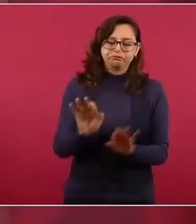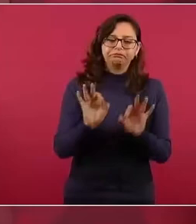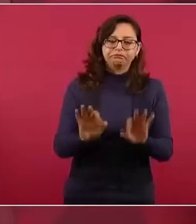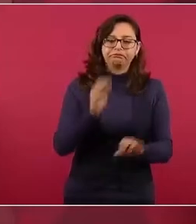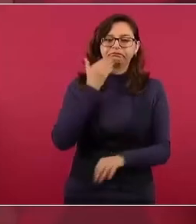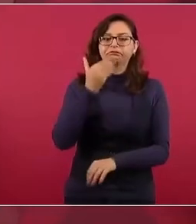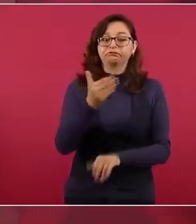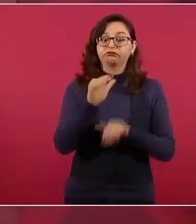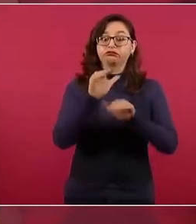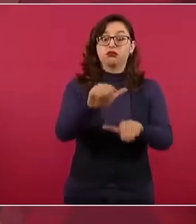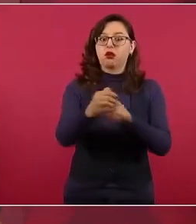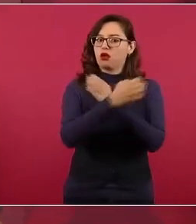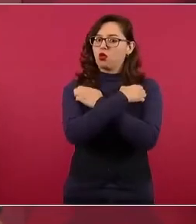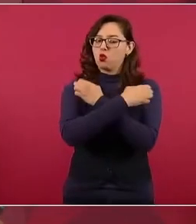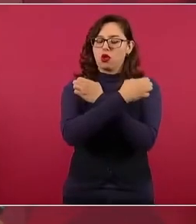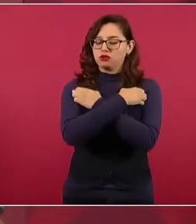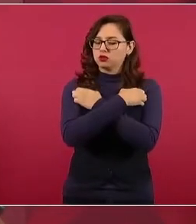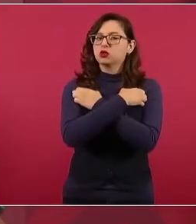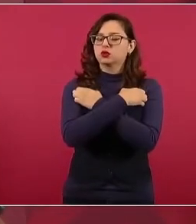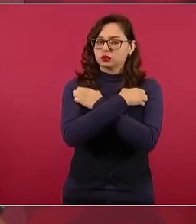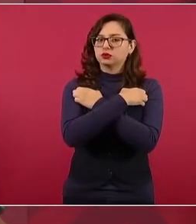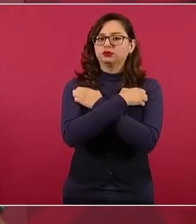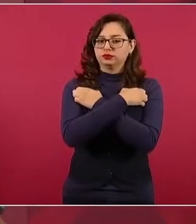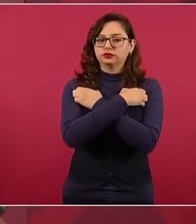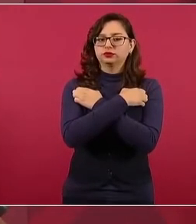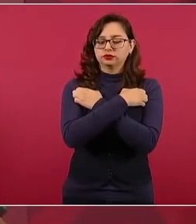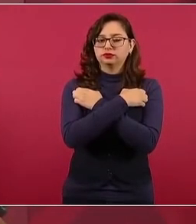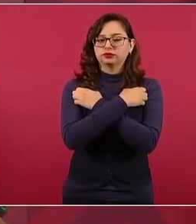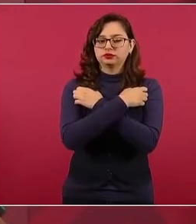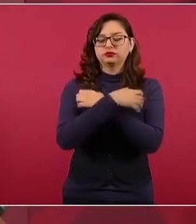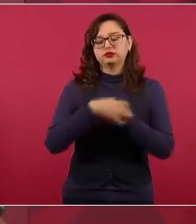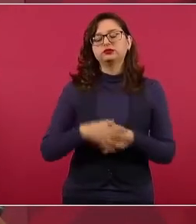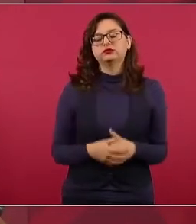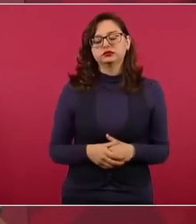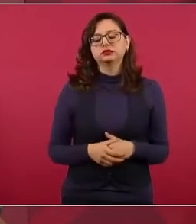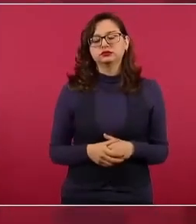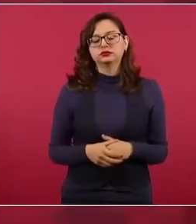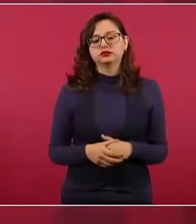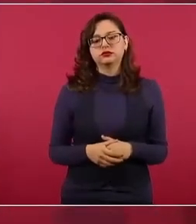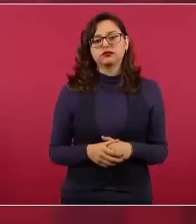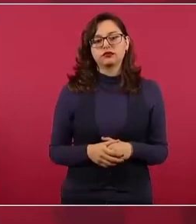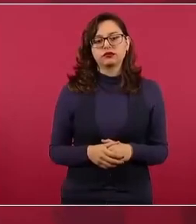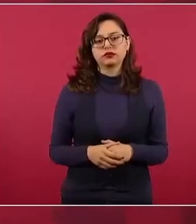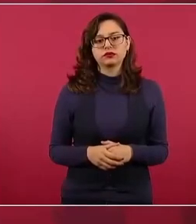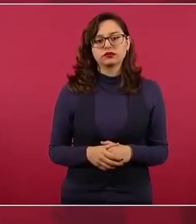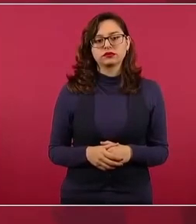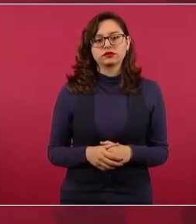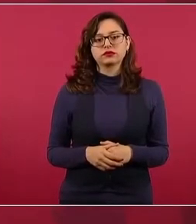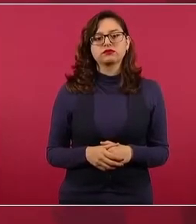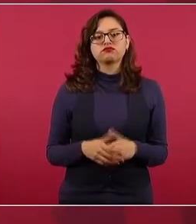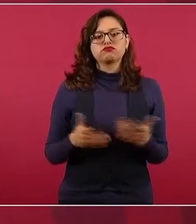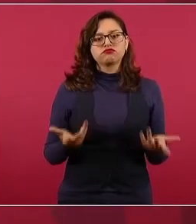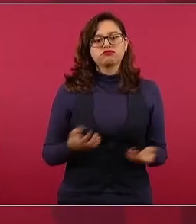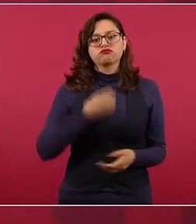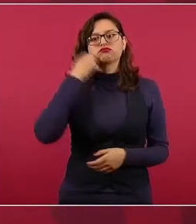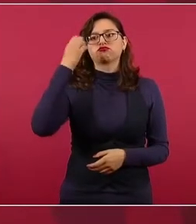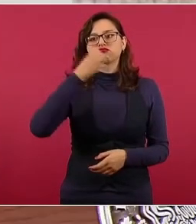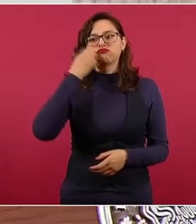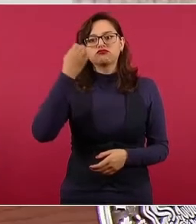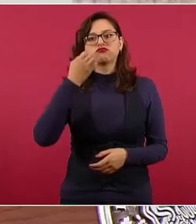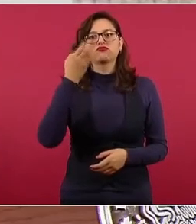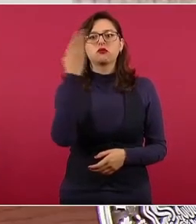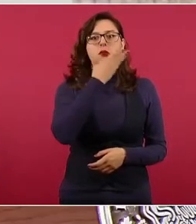campo y van a visitar escuelas y